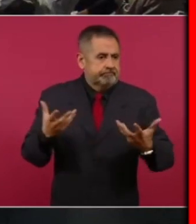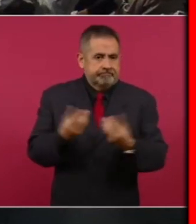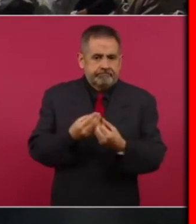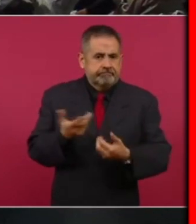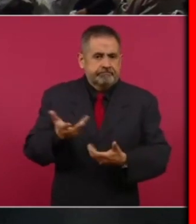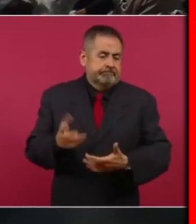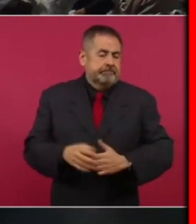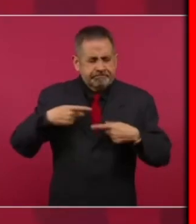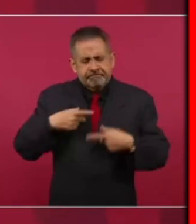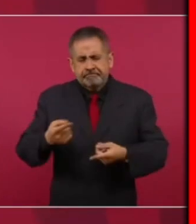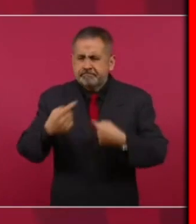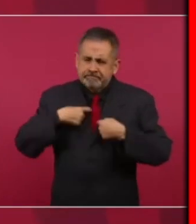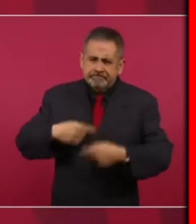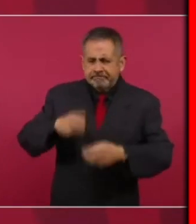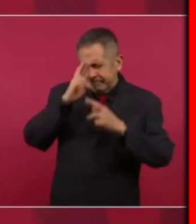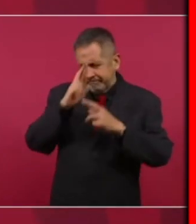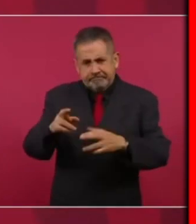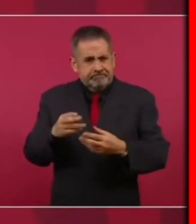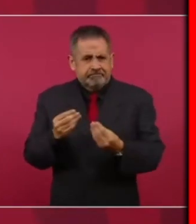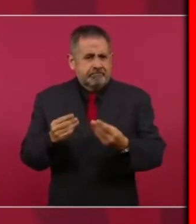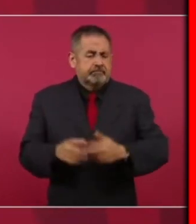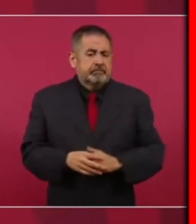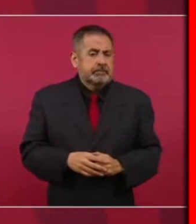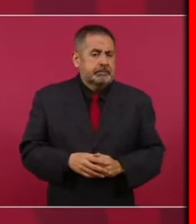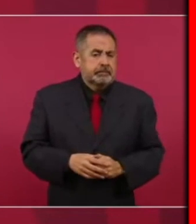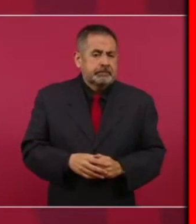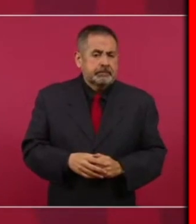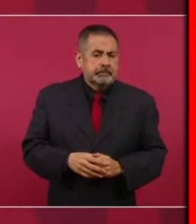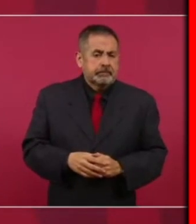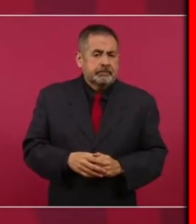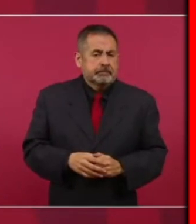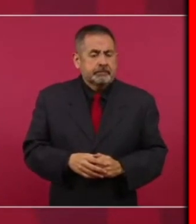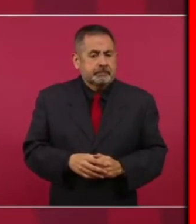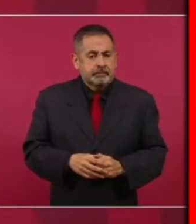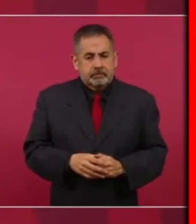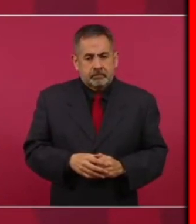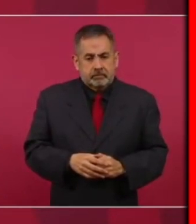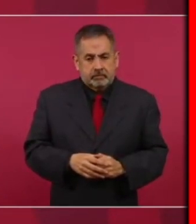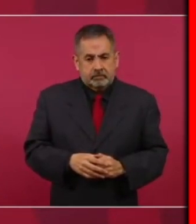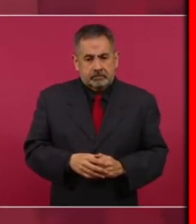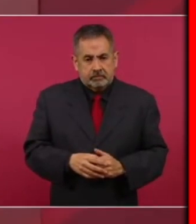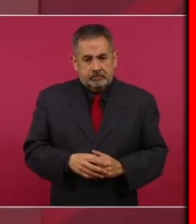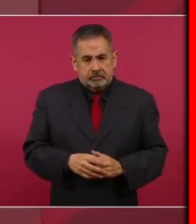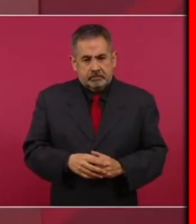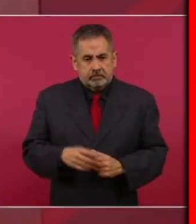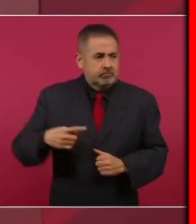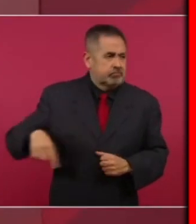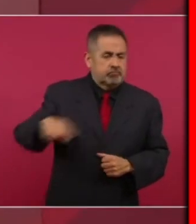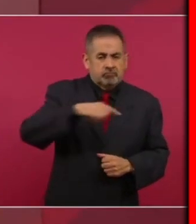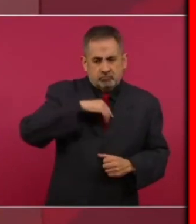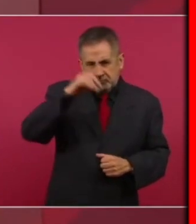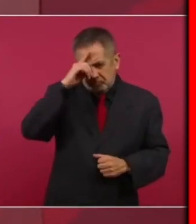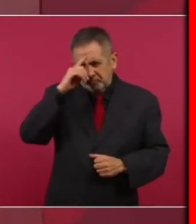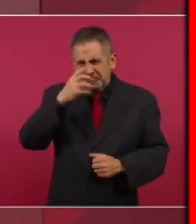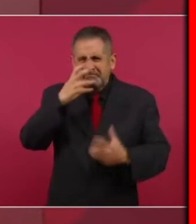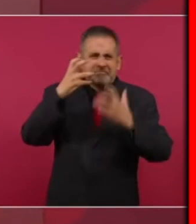hubo vidrios quebrados el pueblo de México está agradecido por todas las cosas que está dando